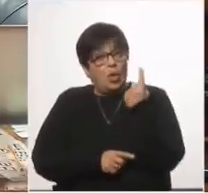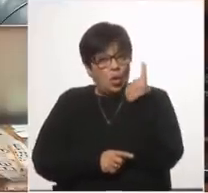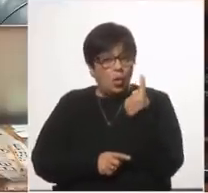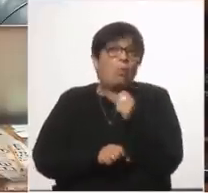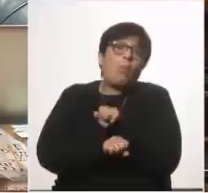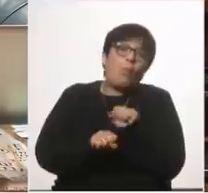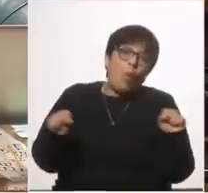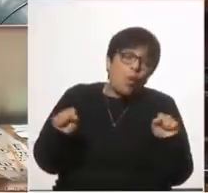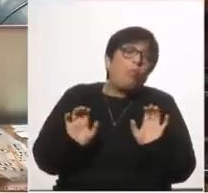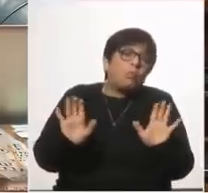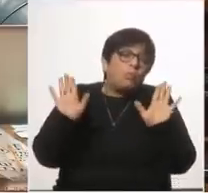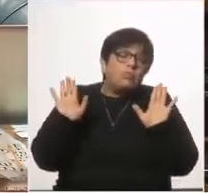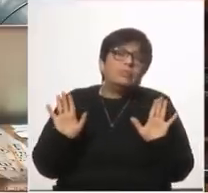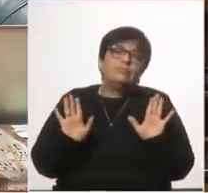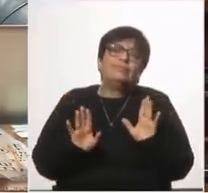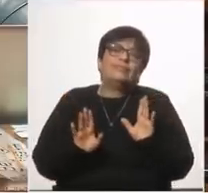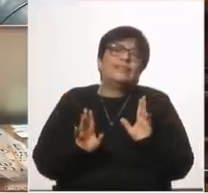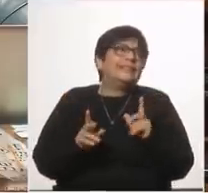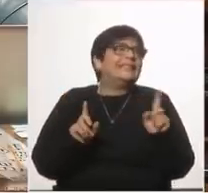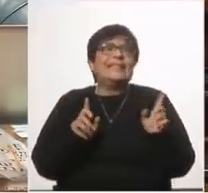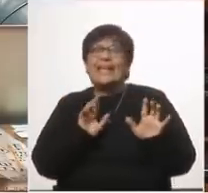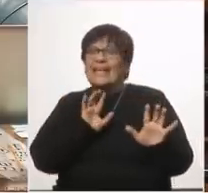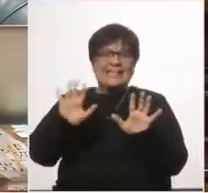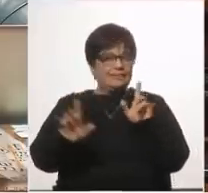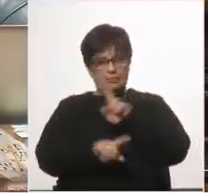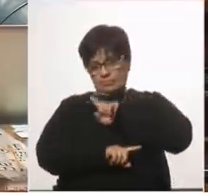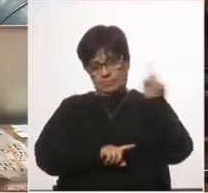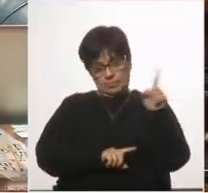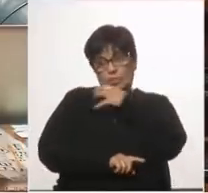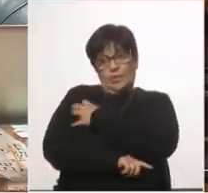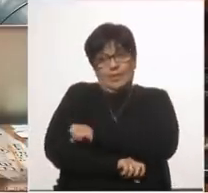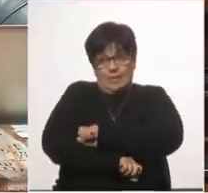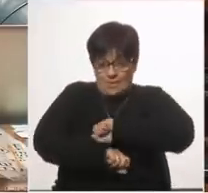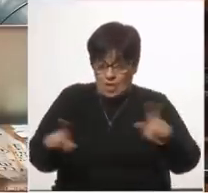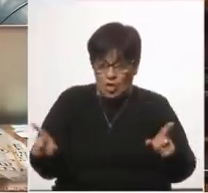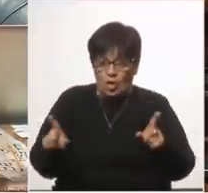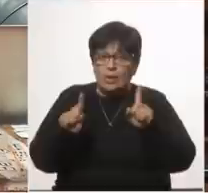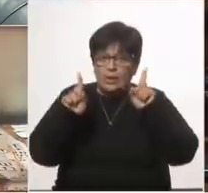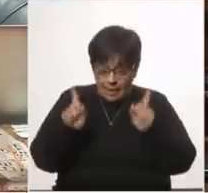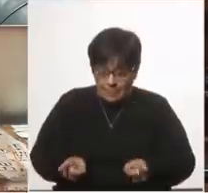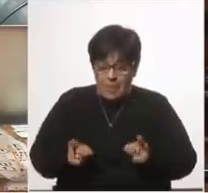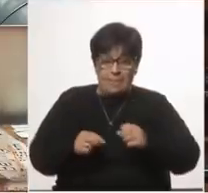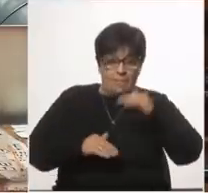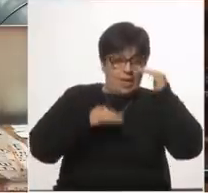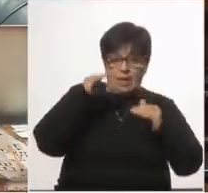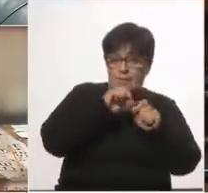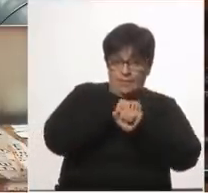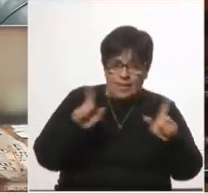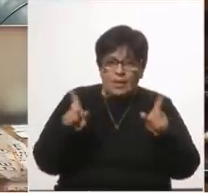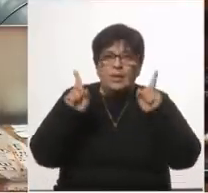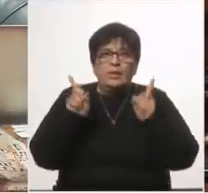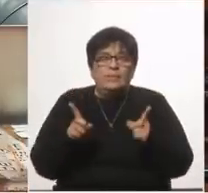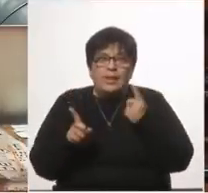que puede ser caracterizada una política que no evitó aumento de pobreza no evitó aumento de desigualdad no evitó